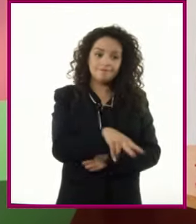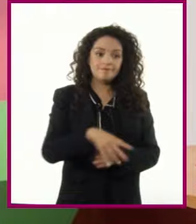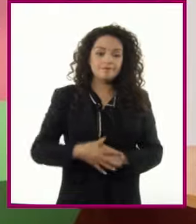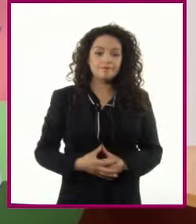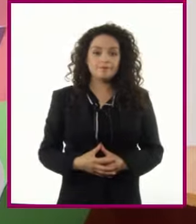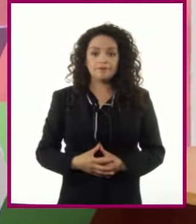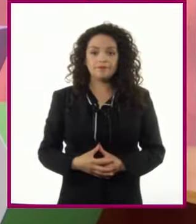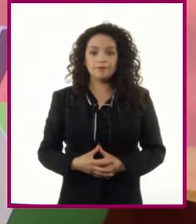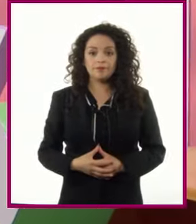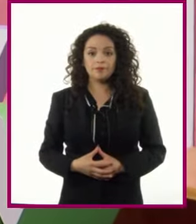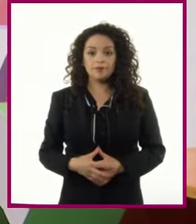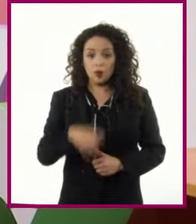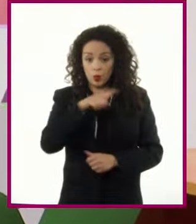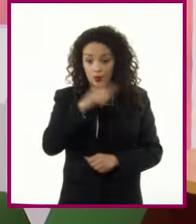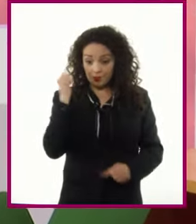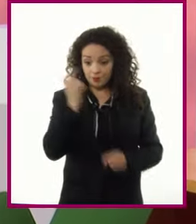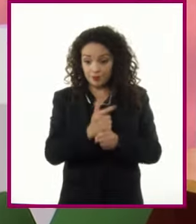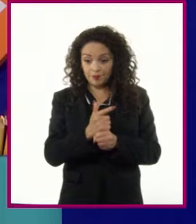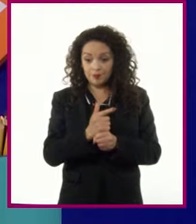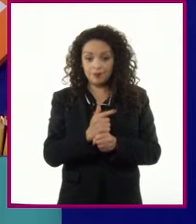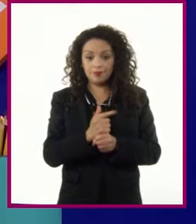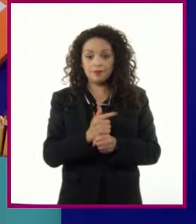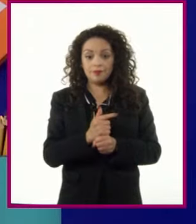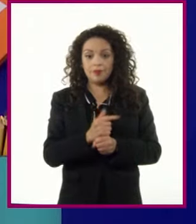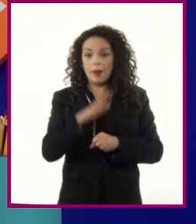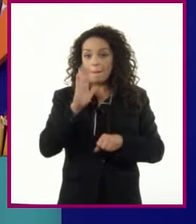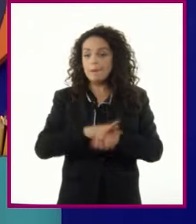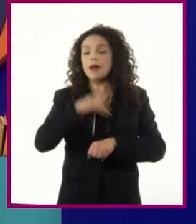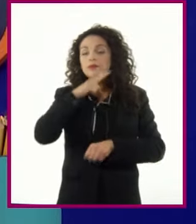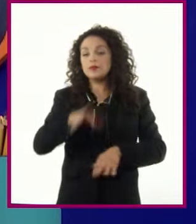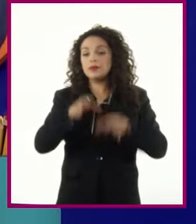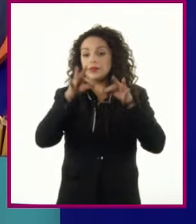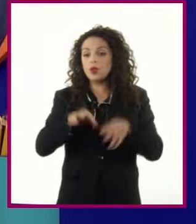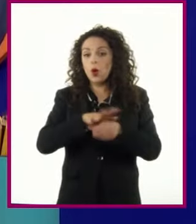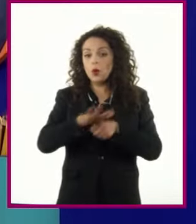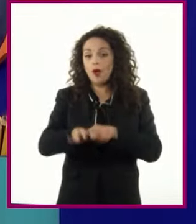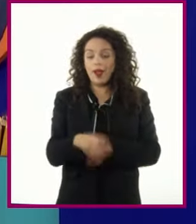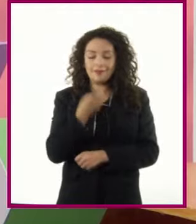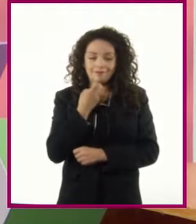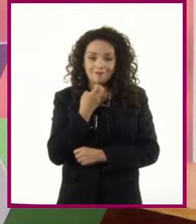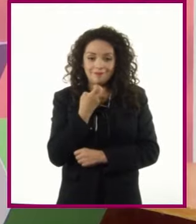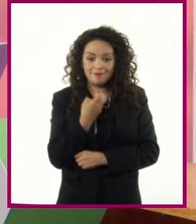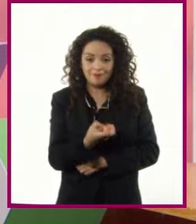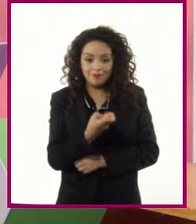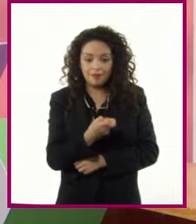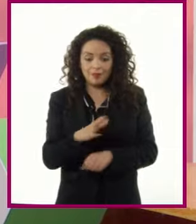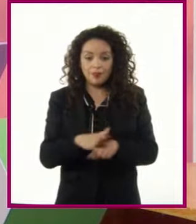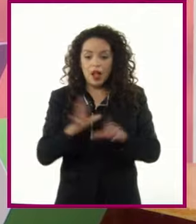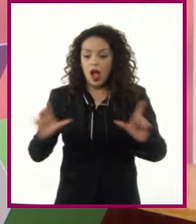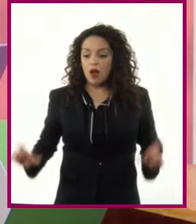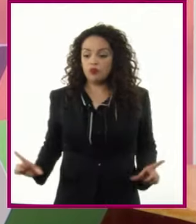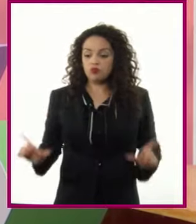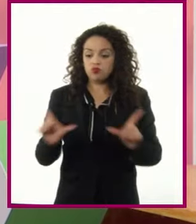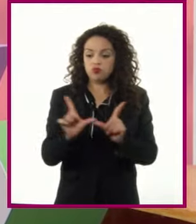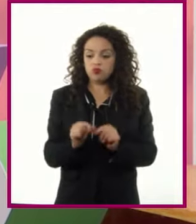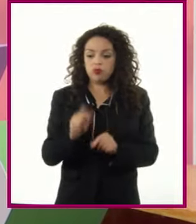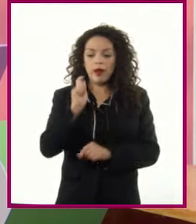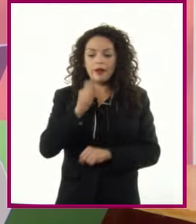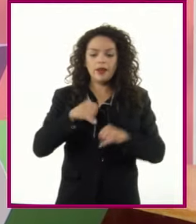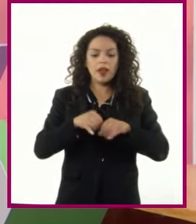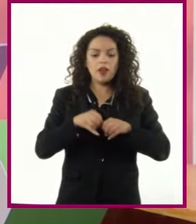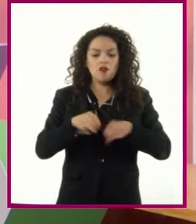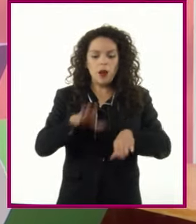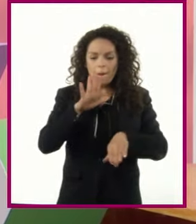Como pueden ver, el texto más apropiado es este Pues es un resumen que contiene información